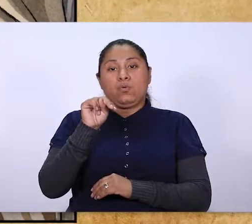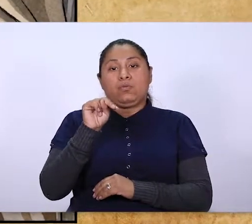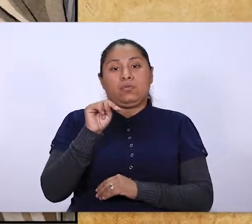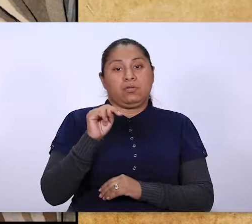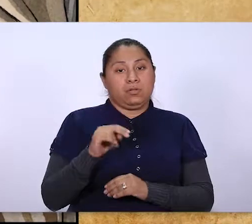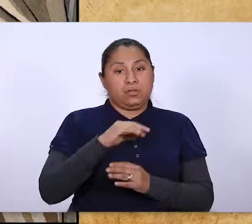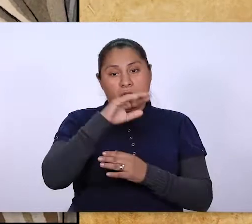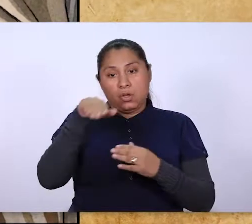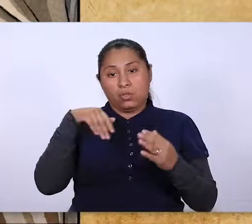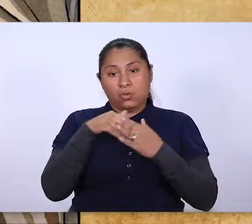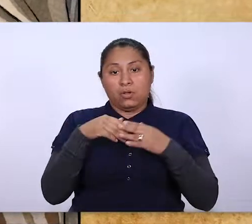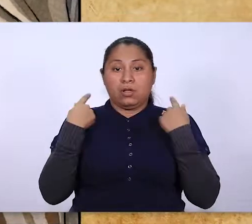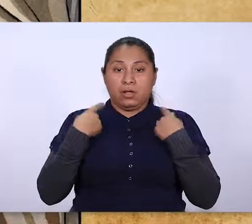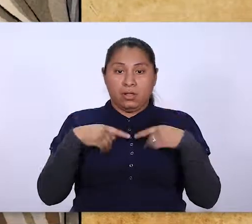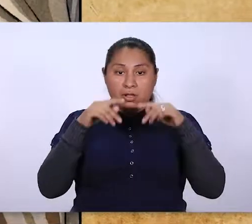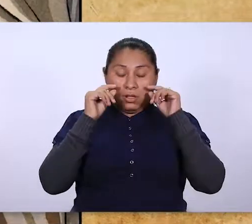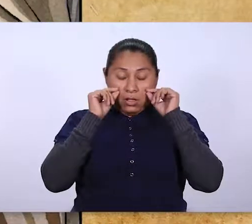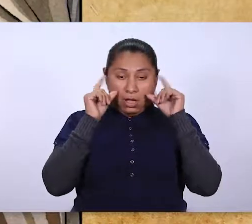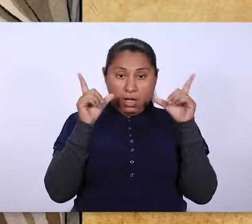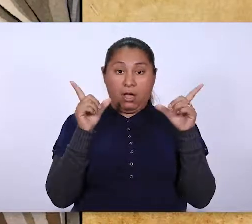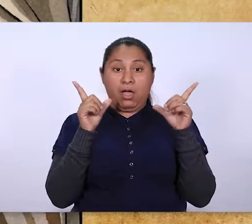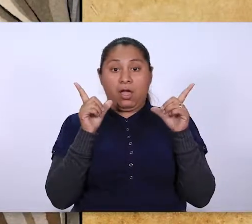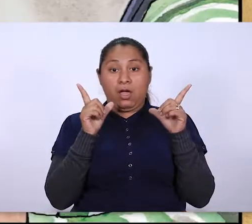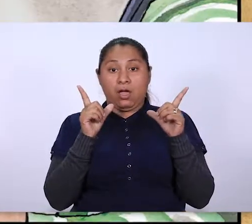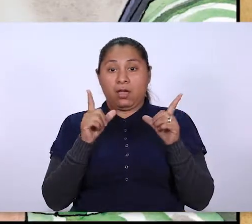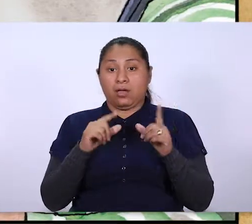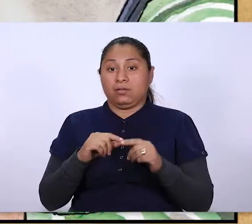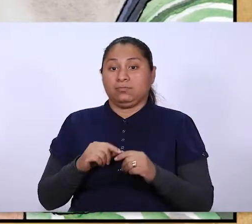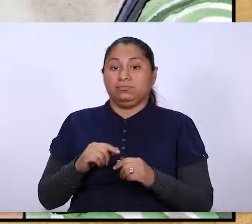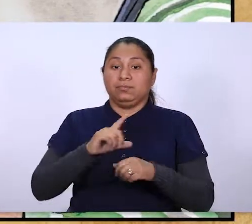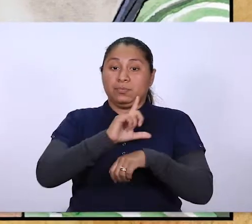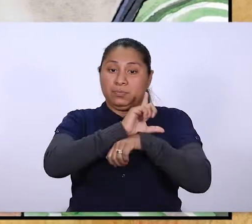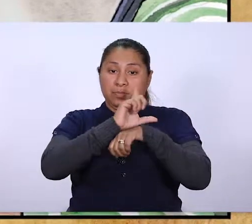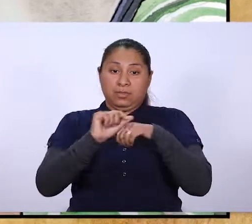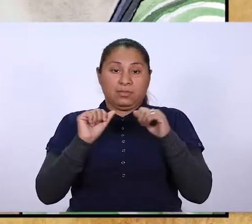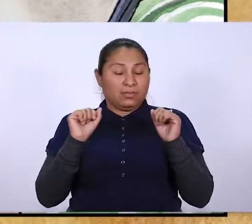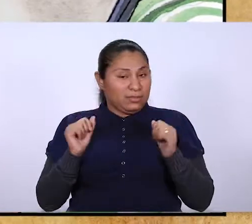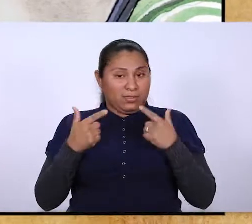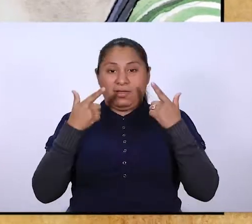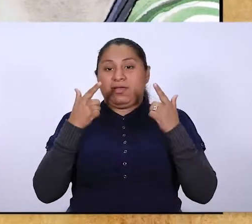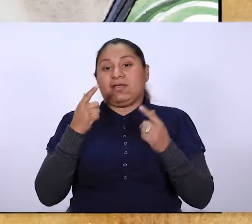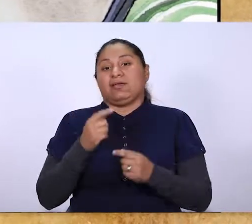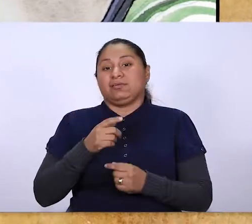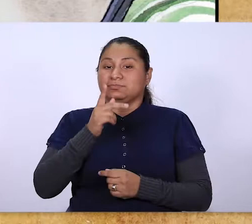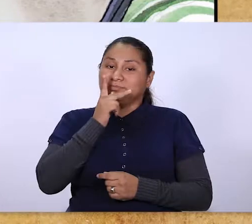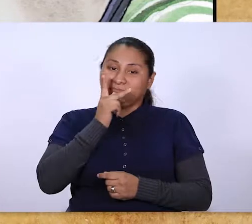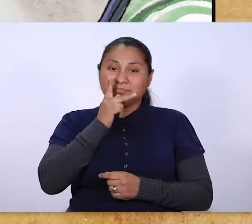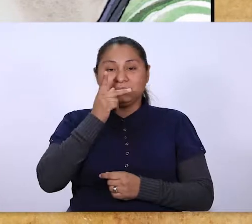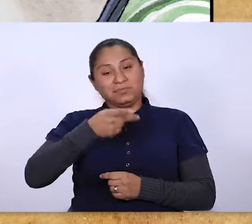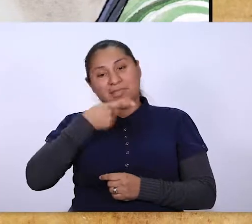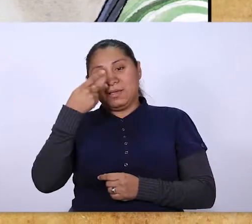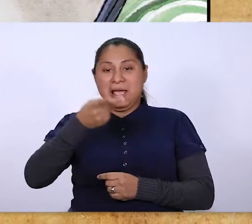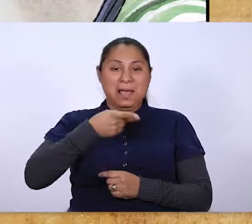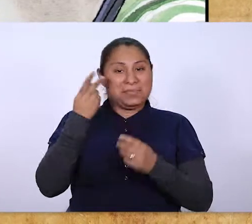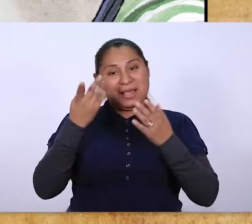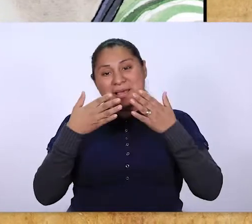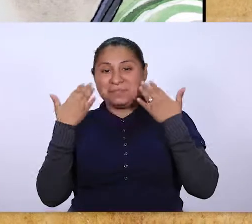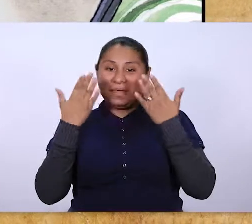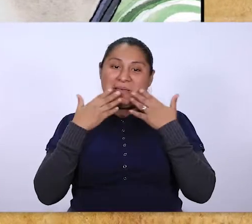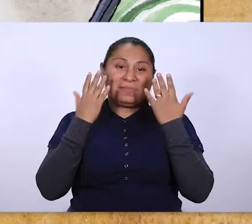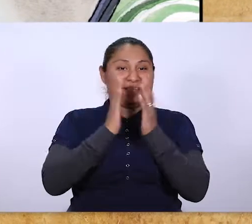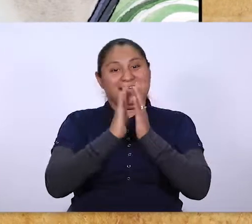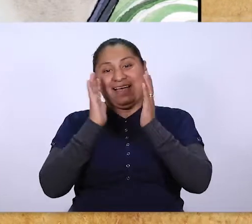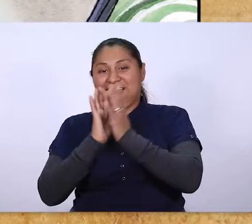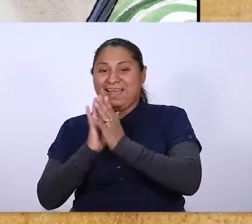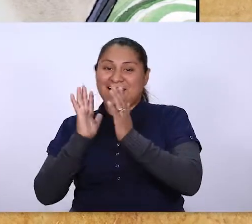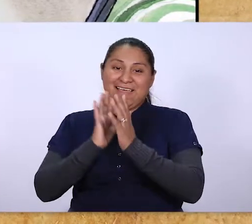todos se quedaron admirados. En aquel mismo momento Zacarías volvió a hablar y comenzó